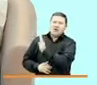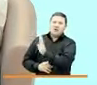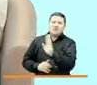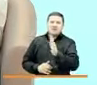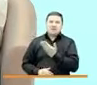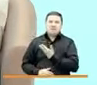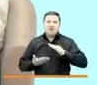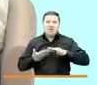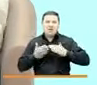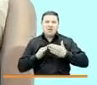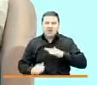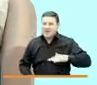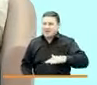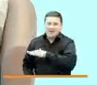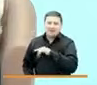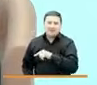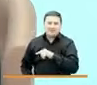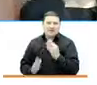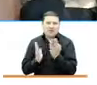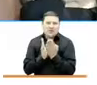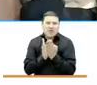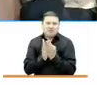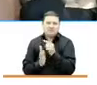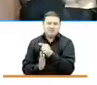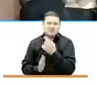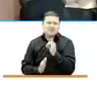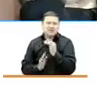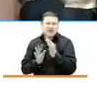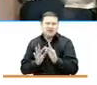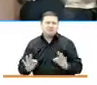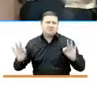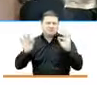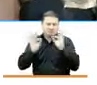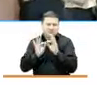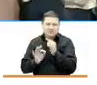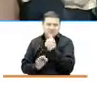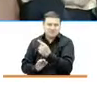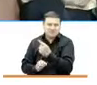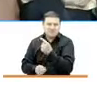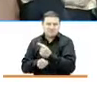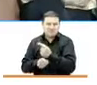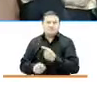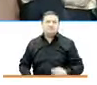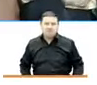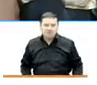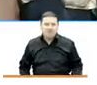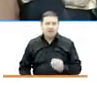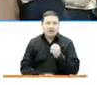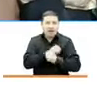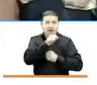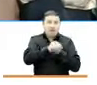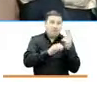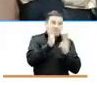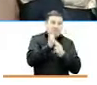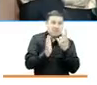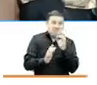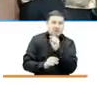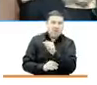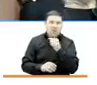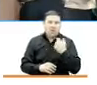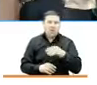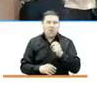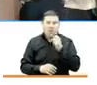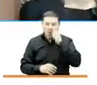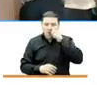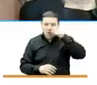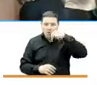madres comunitarias y los agentes educativos, fueron fundamentales, como lo acabo de decir, en ese 2020 que puso en jaque a la humanidad,